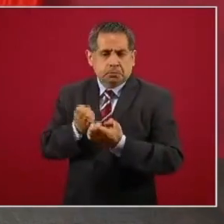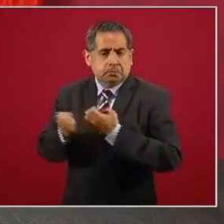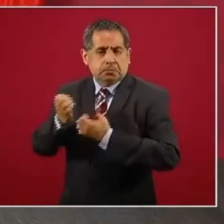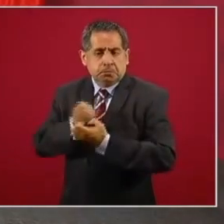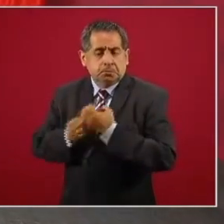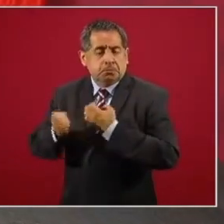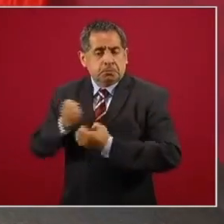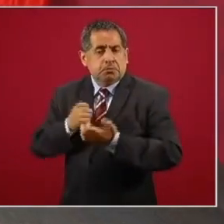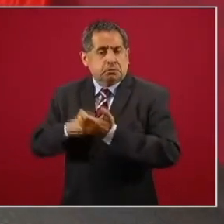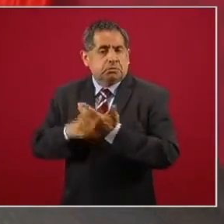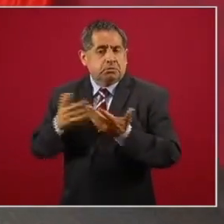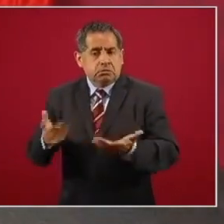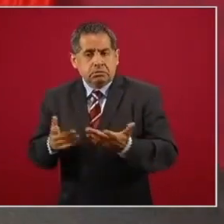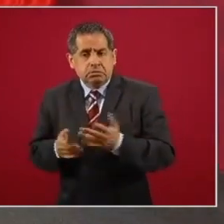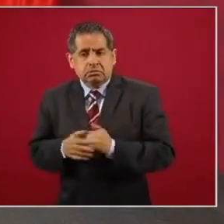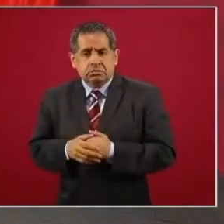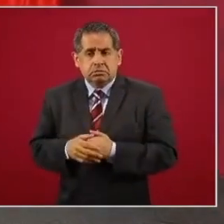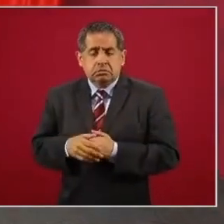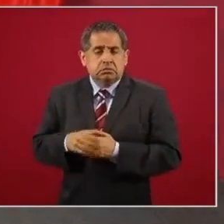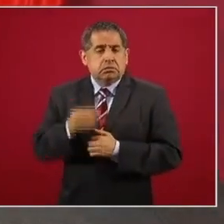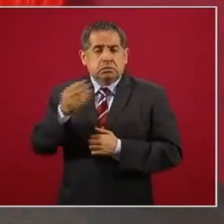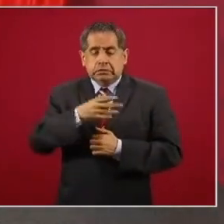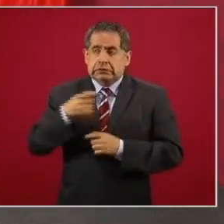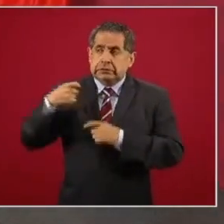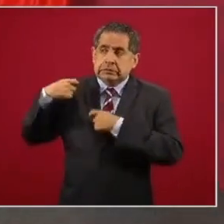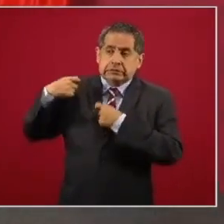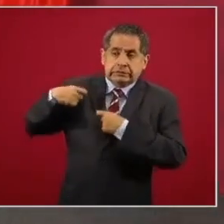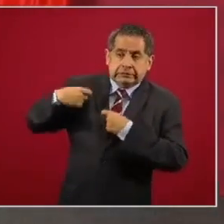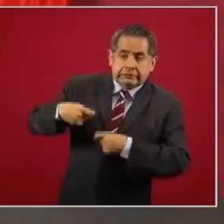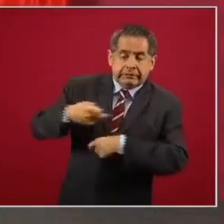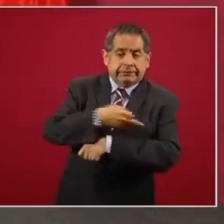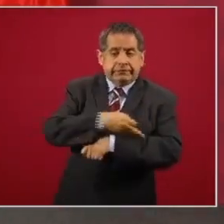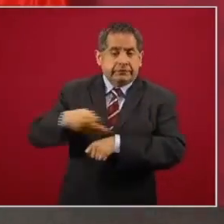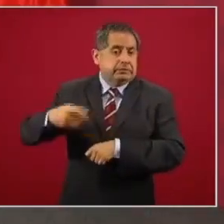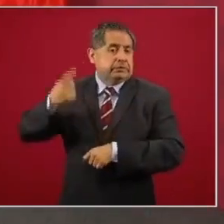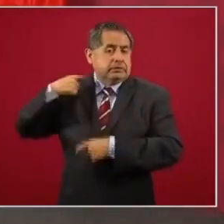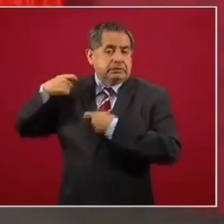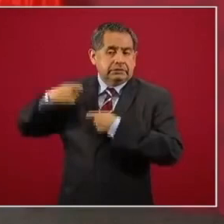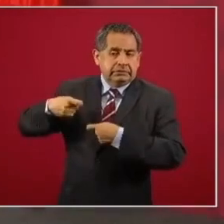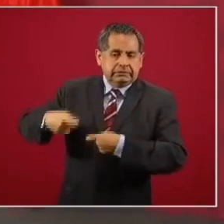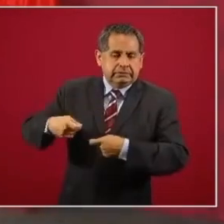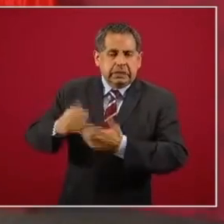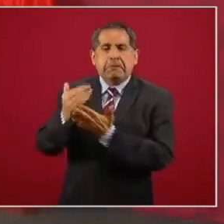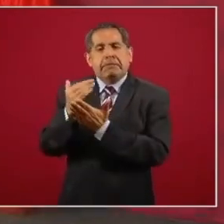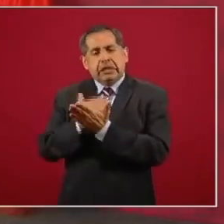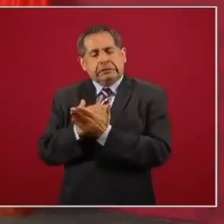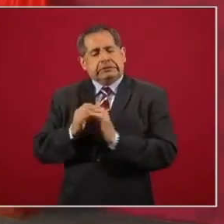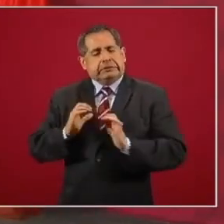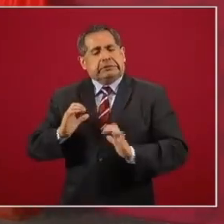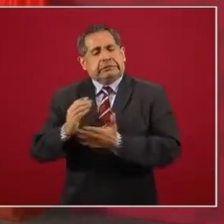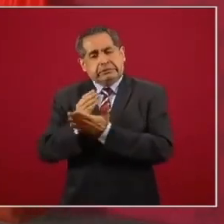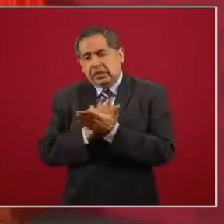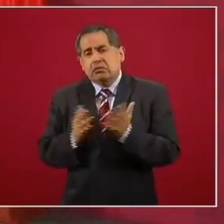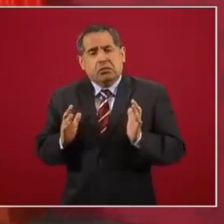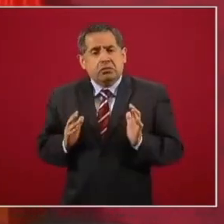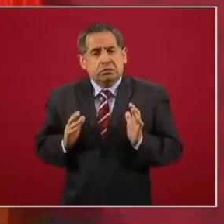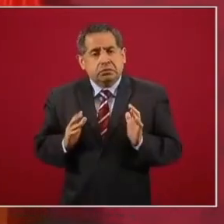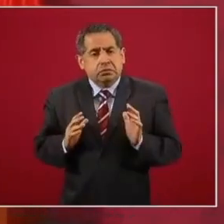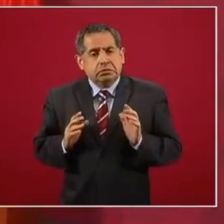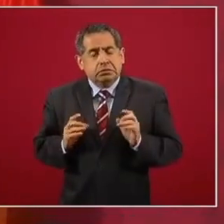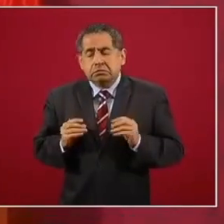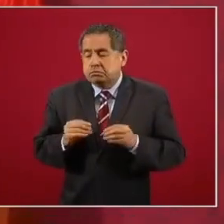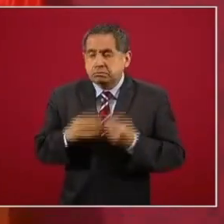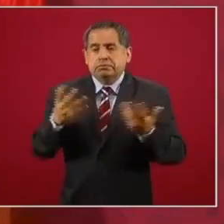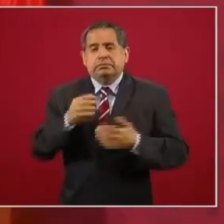aunque sean hereditarias, no, se precipitan, no se